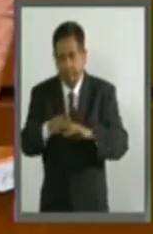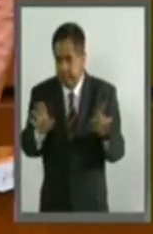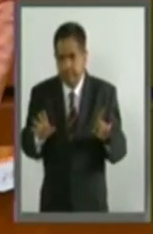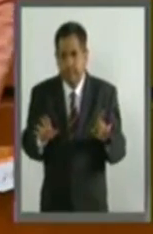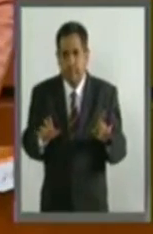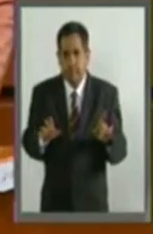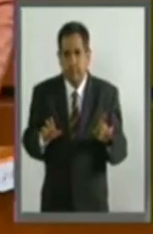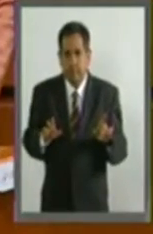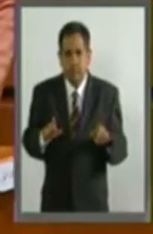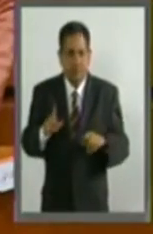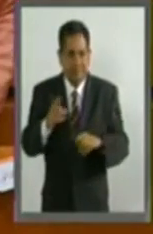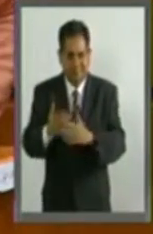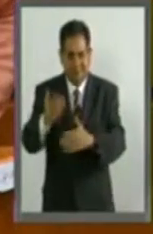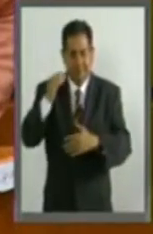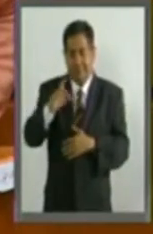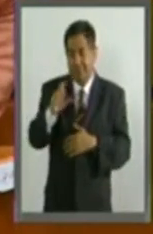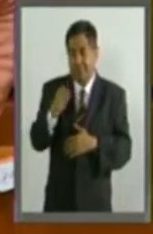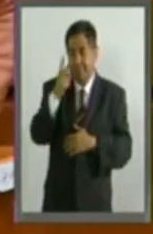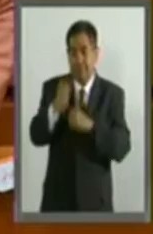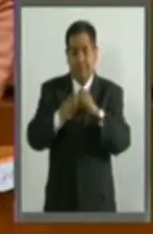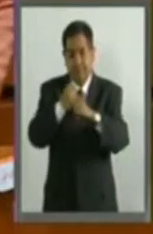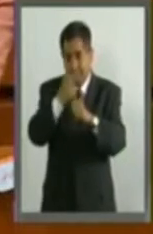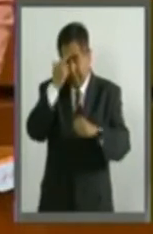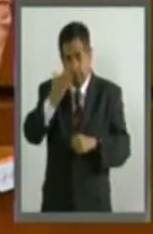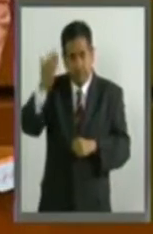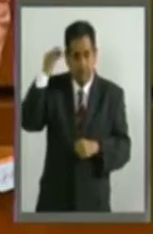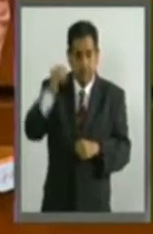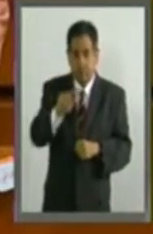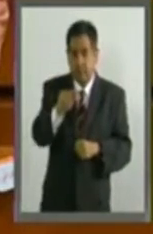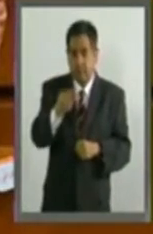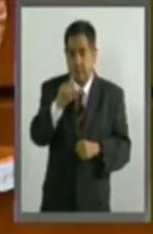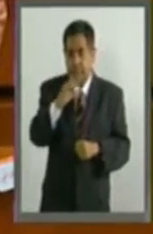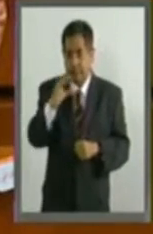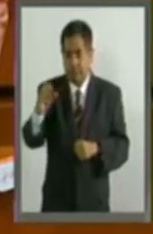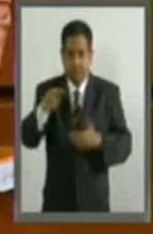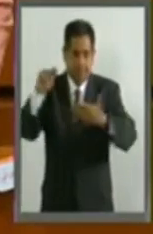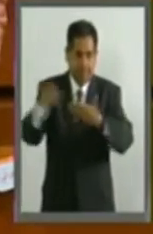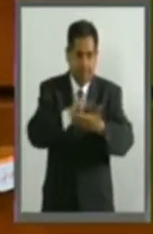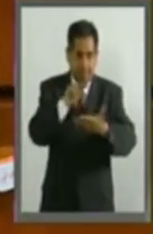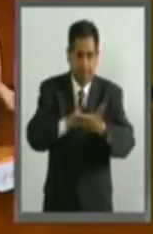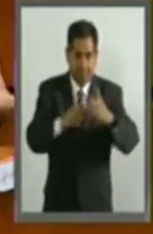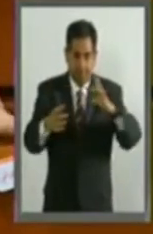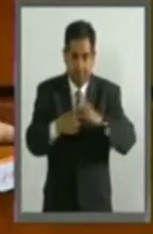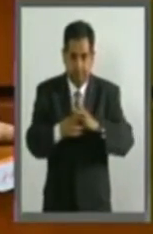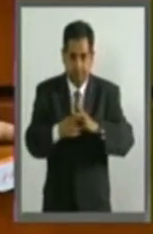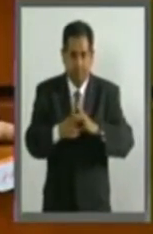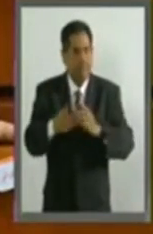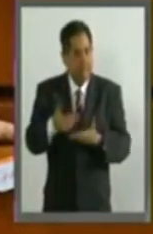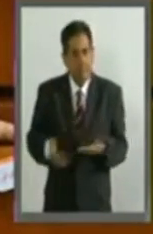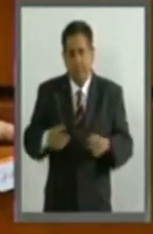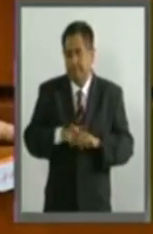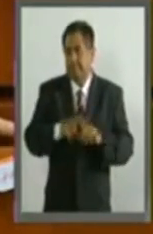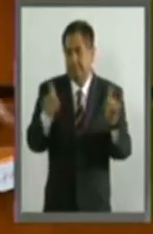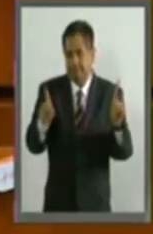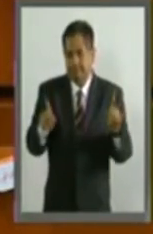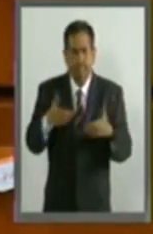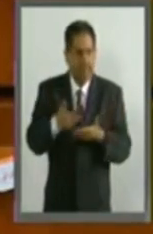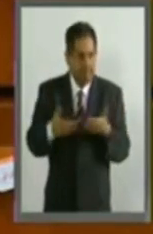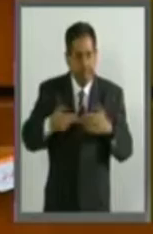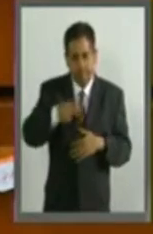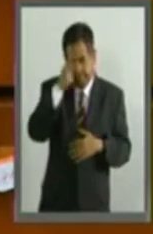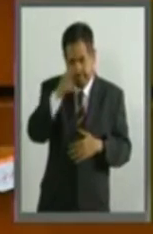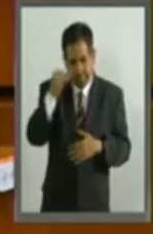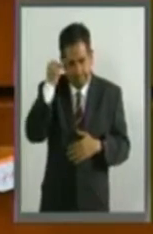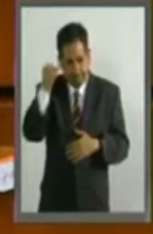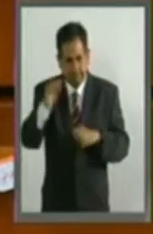hace 22 años en que se firmó el Tratado de Libre Comercio. México tiene fortalezas y una condición estratégica que nos debe